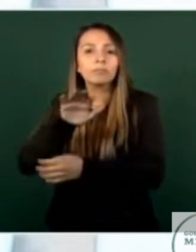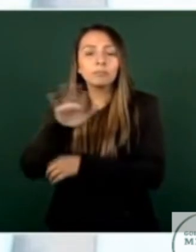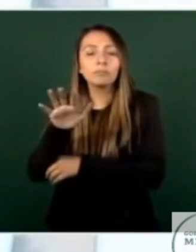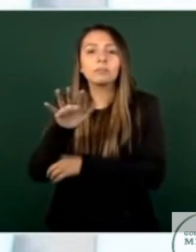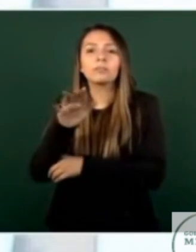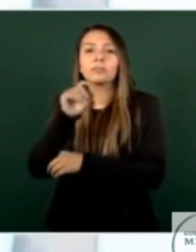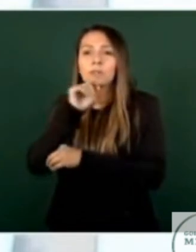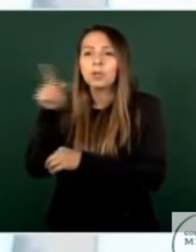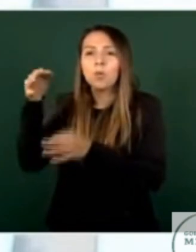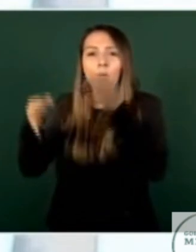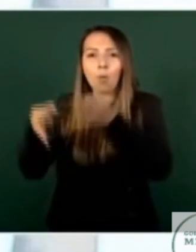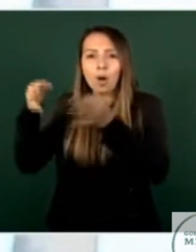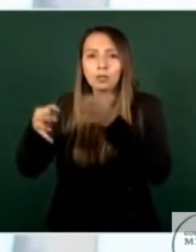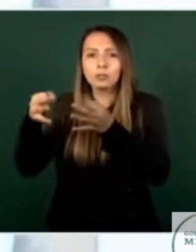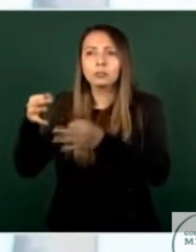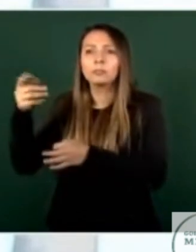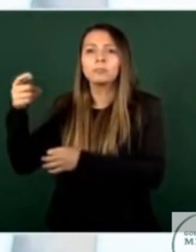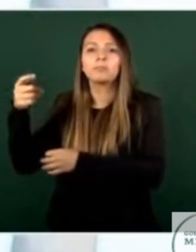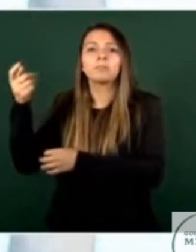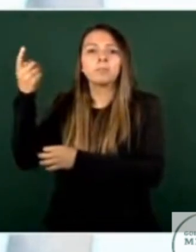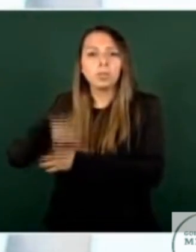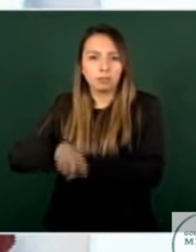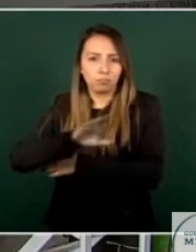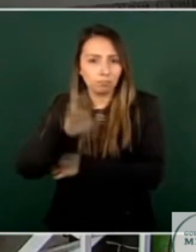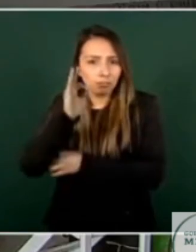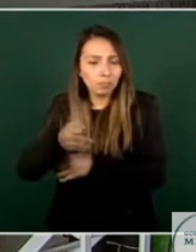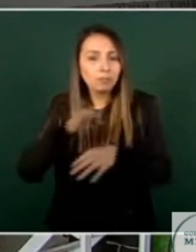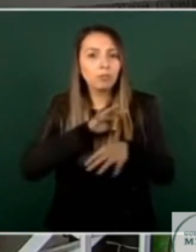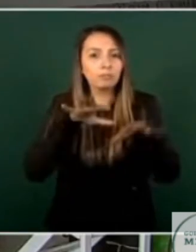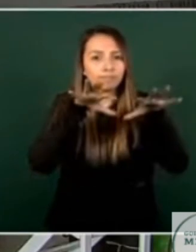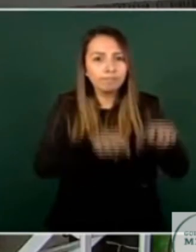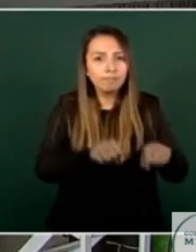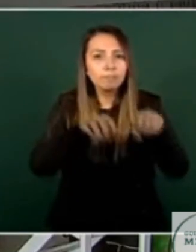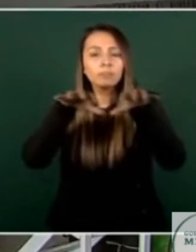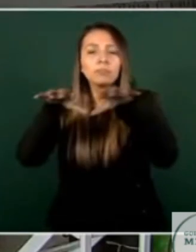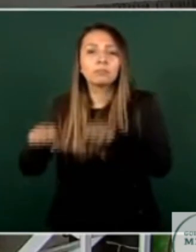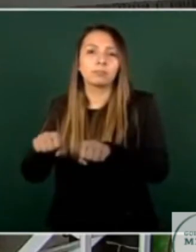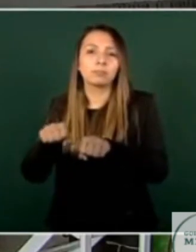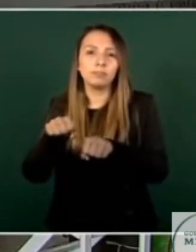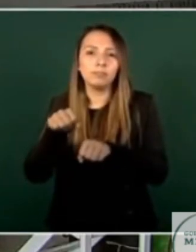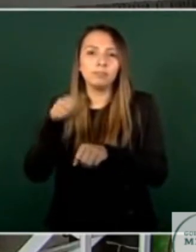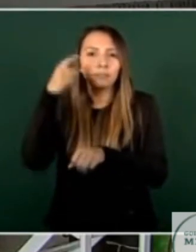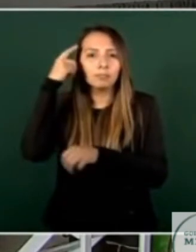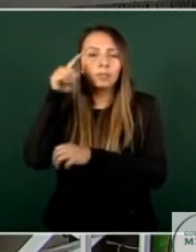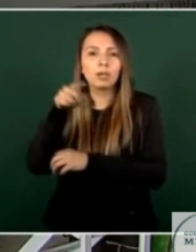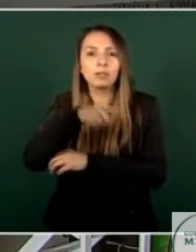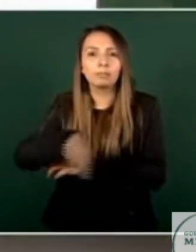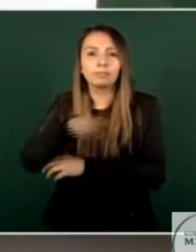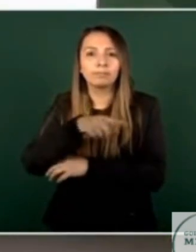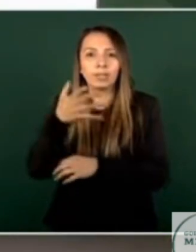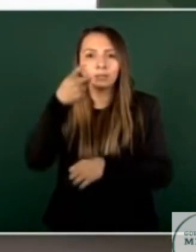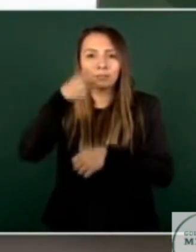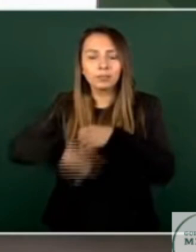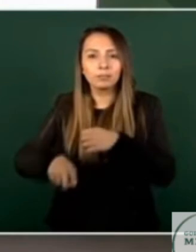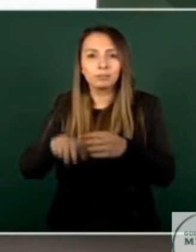con posterioridad el caso fue atraído por la Fiscalía Especial para la Atención de Delitos Cometidos contra la